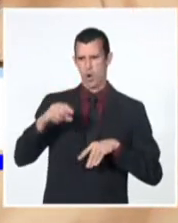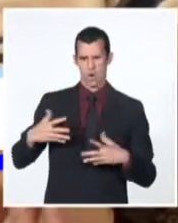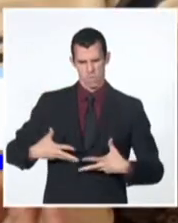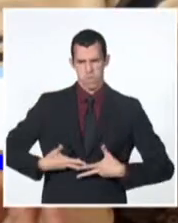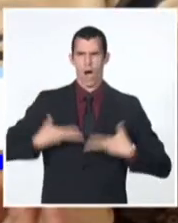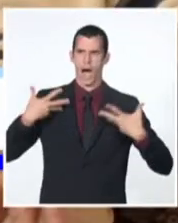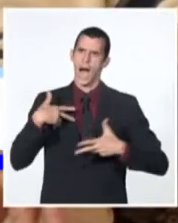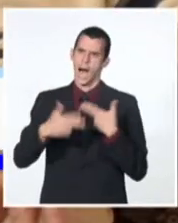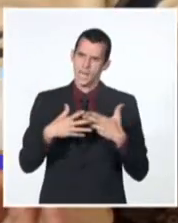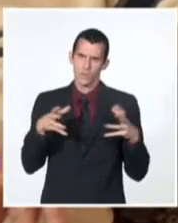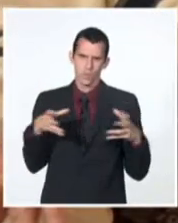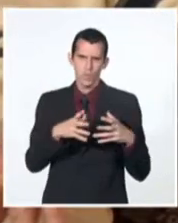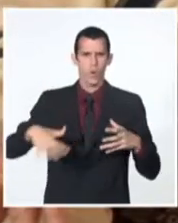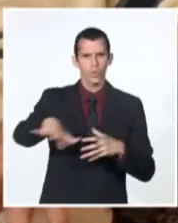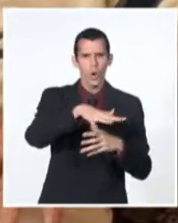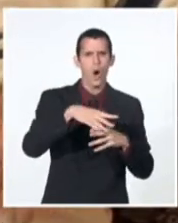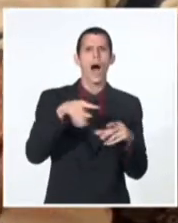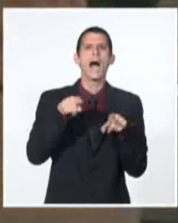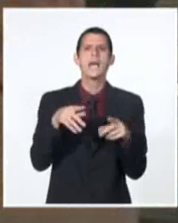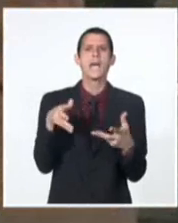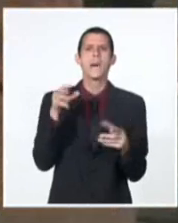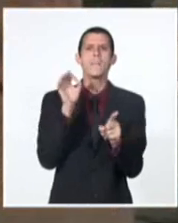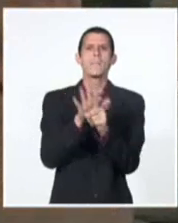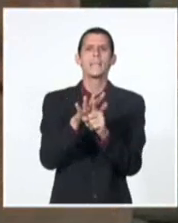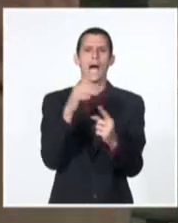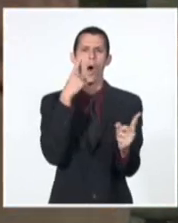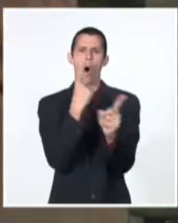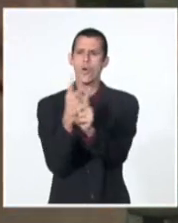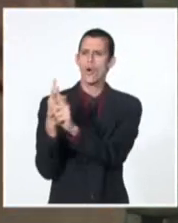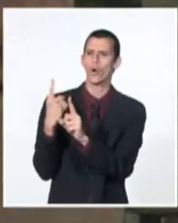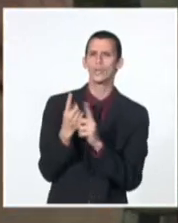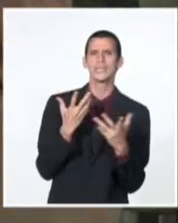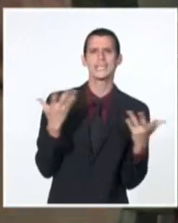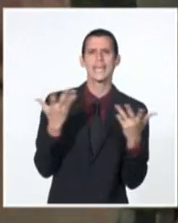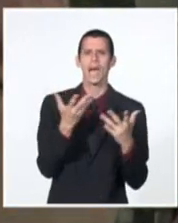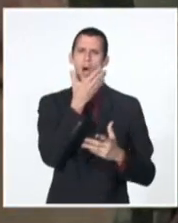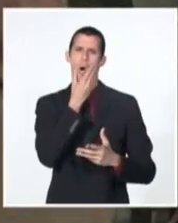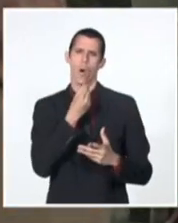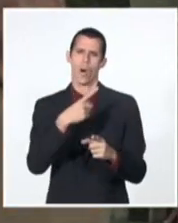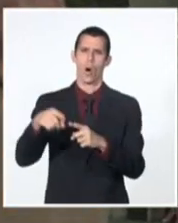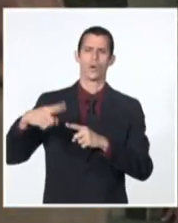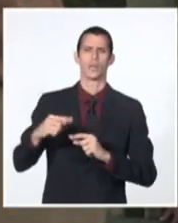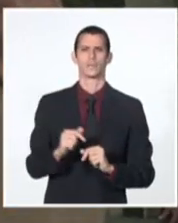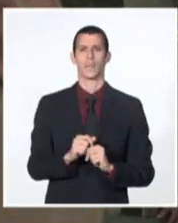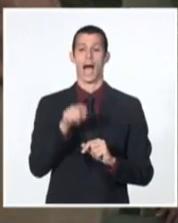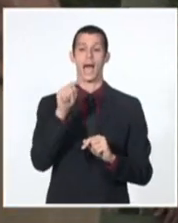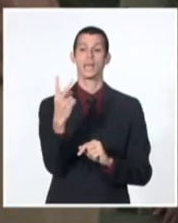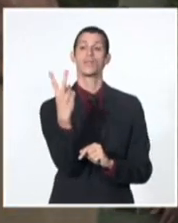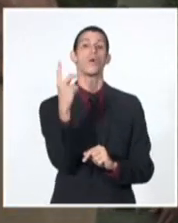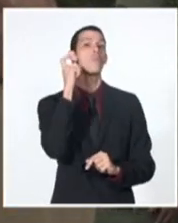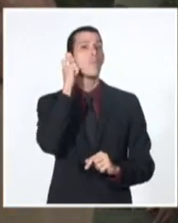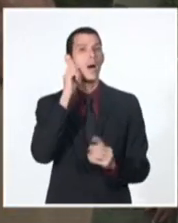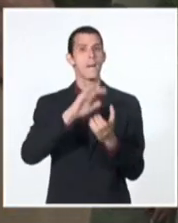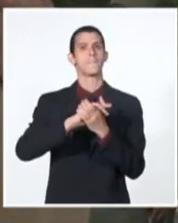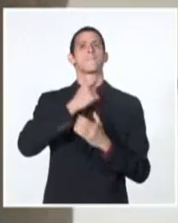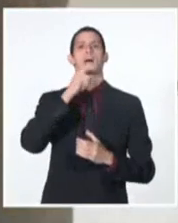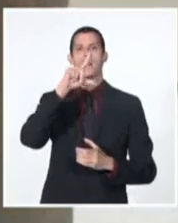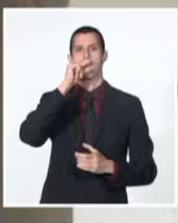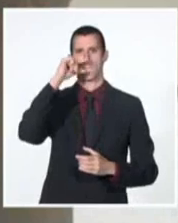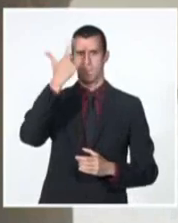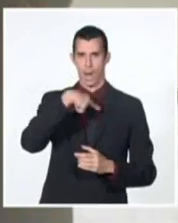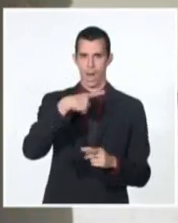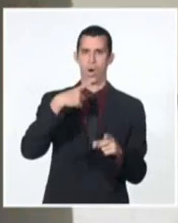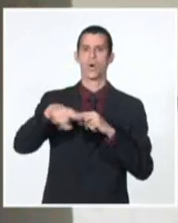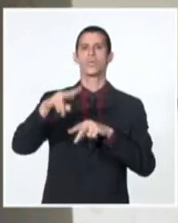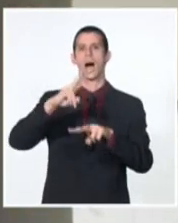compañeros de la juventud ortodoxa, Amelba Hernández y Aide Santa María, quienes les proponen la distribución clandestina